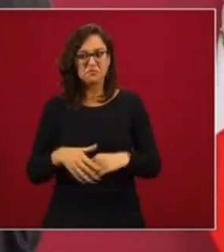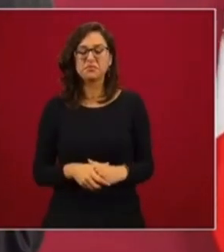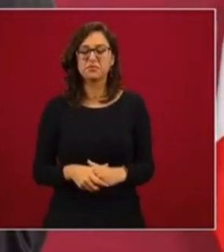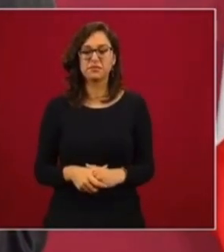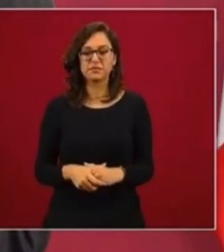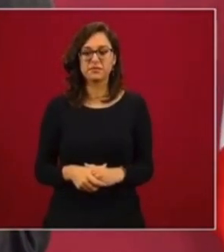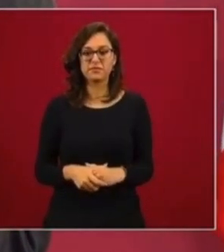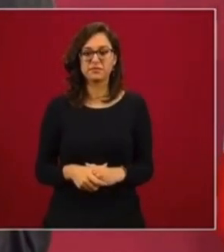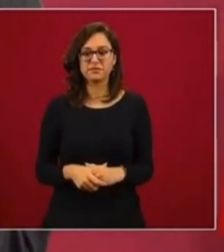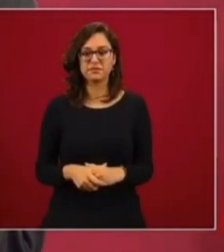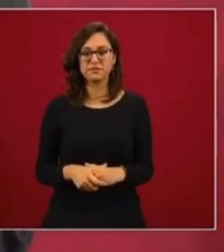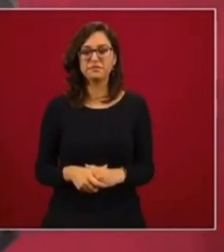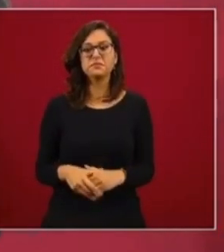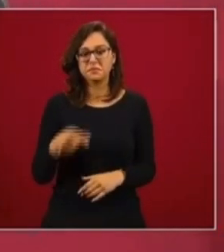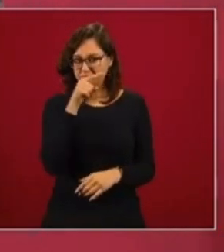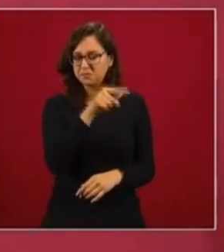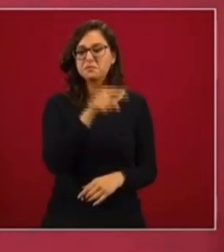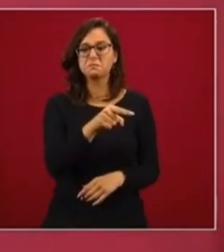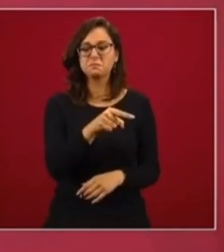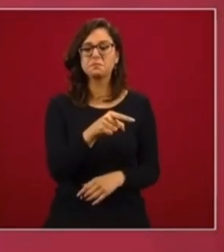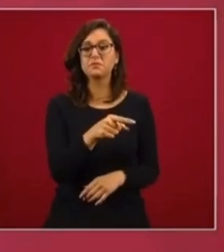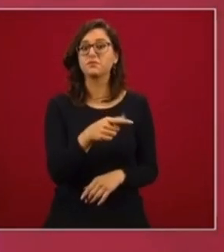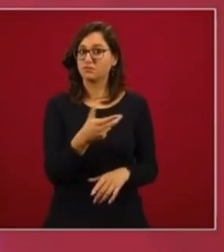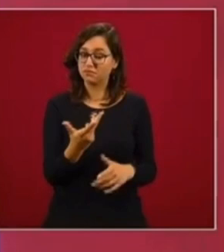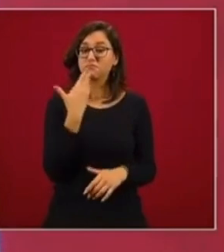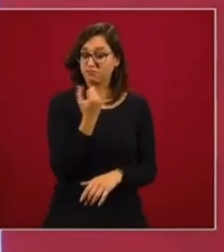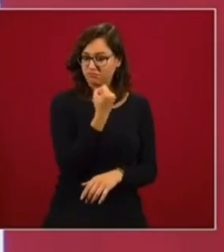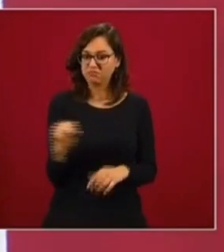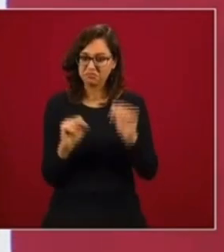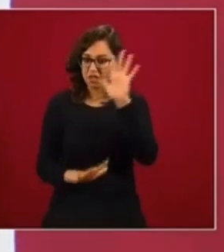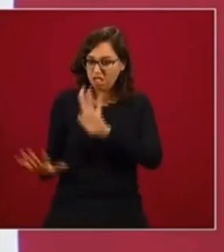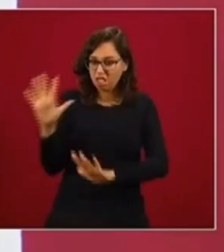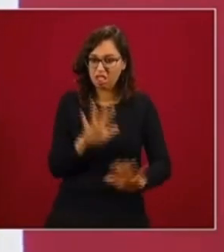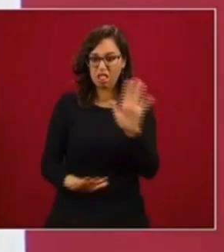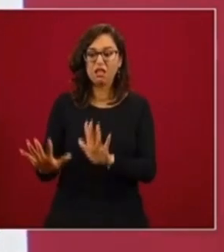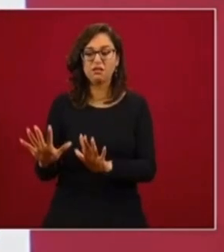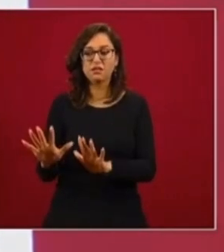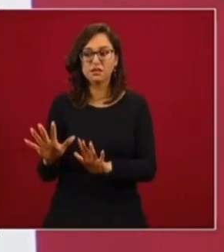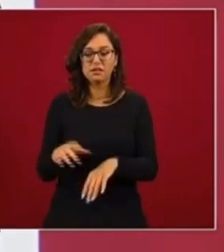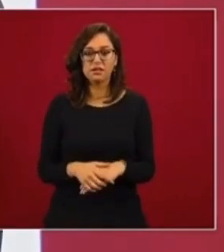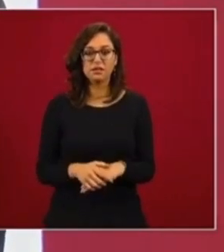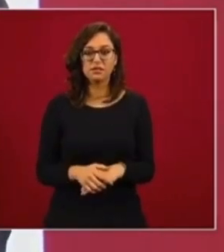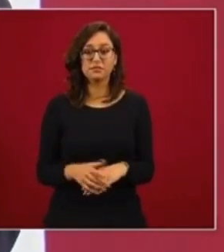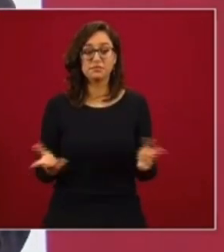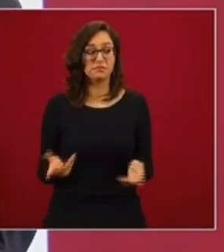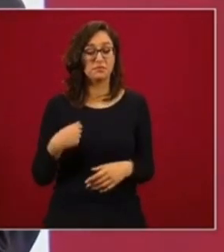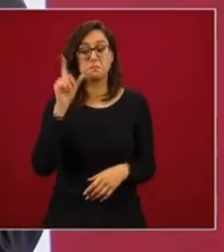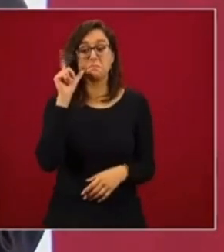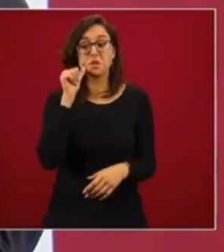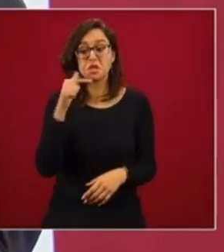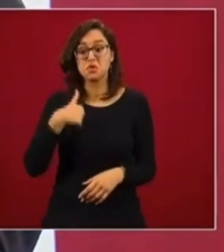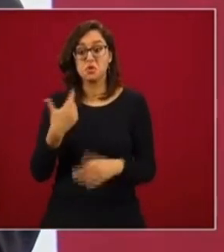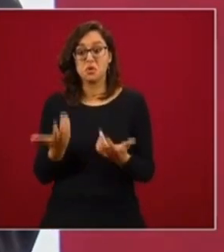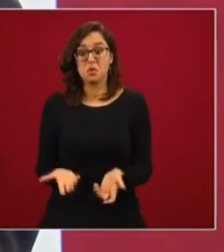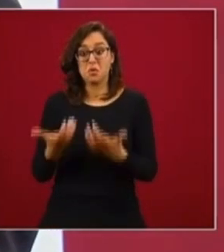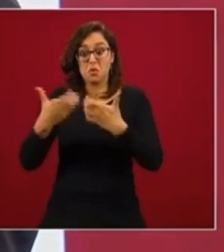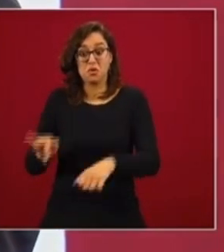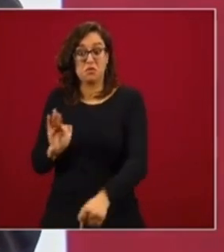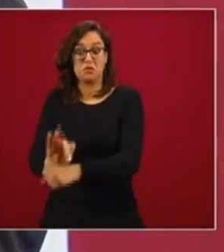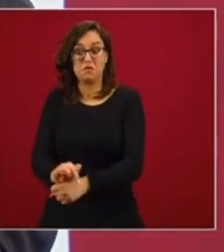son muy buenos para manipular. No vayan a decirle mañana que estoy defendiendo a mi cuñada,